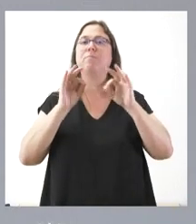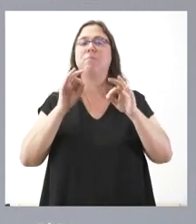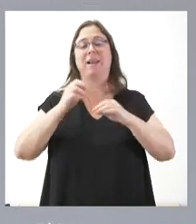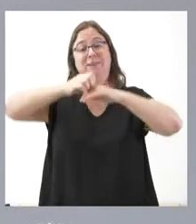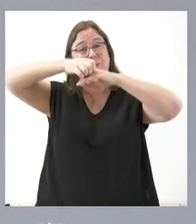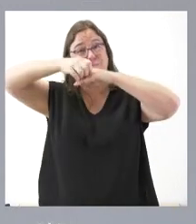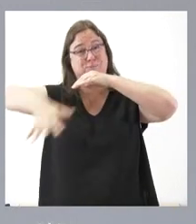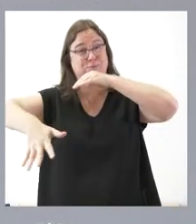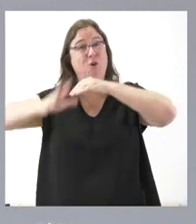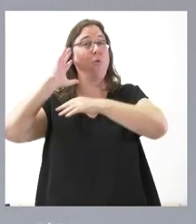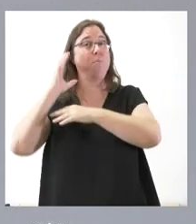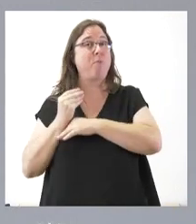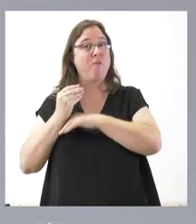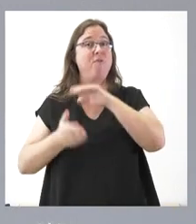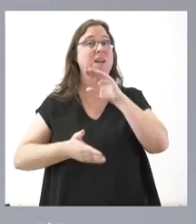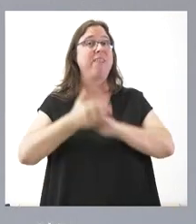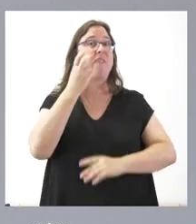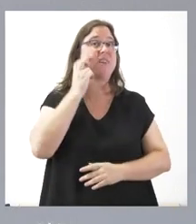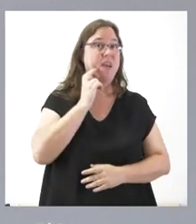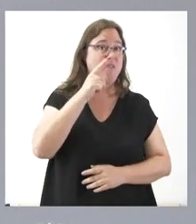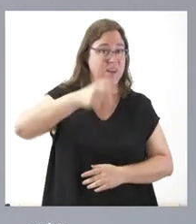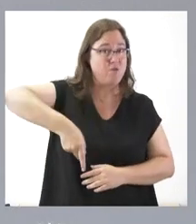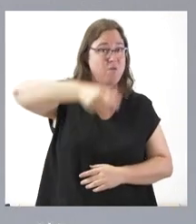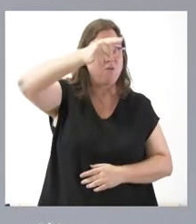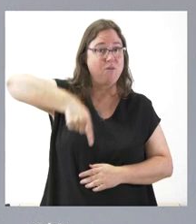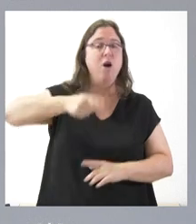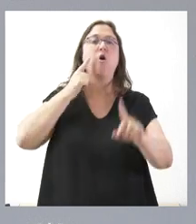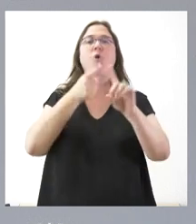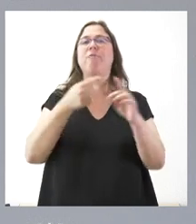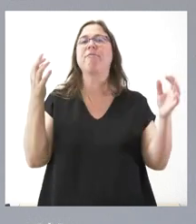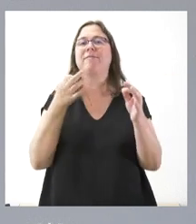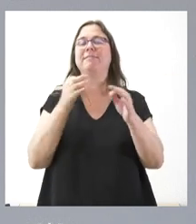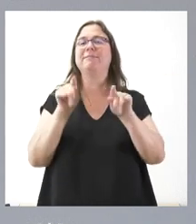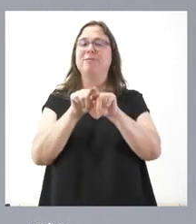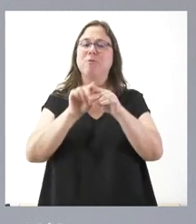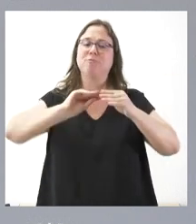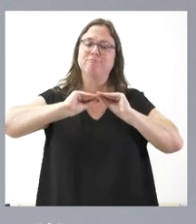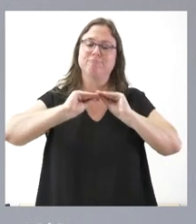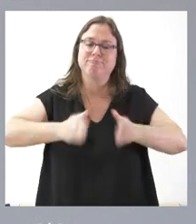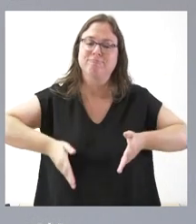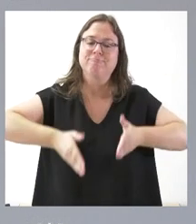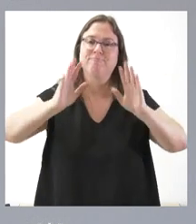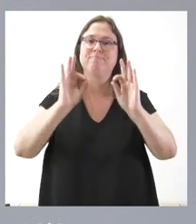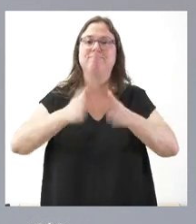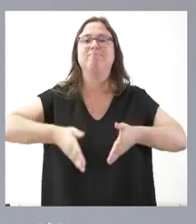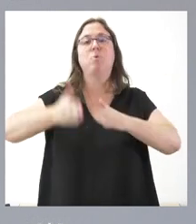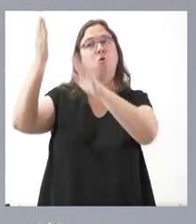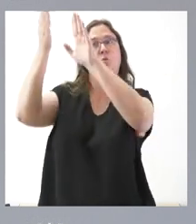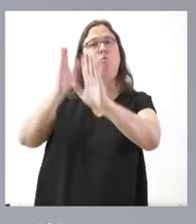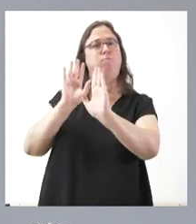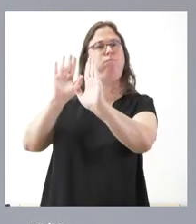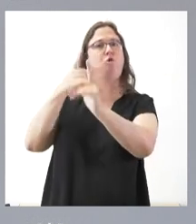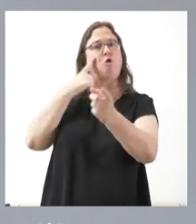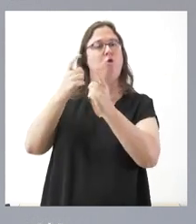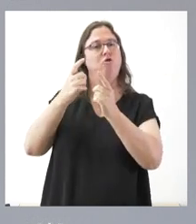carretera de Ponferrada-Villablino. El objetivo prioritario es el saneamiento, acondicionamiento y estabilización del talud para restablecer la